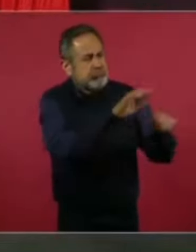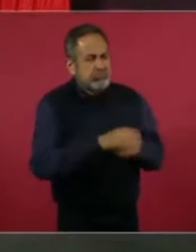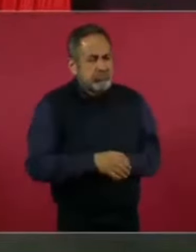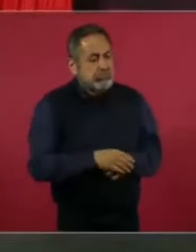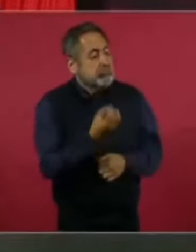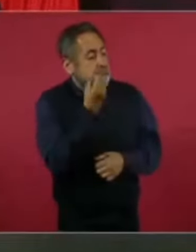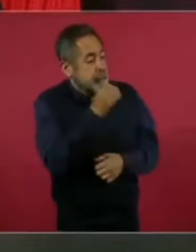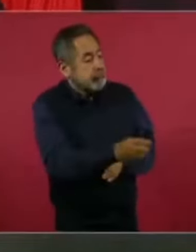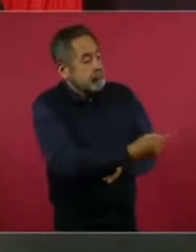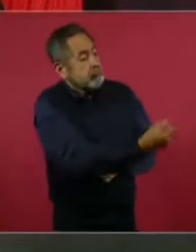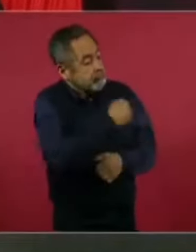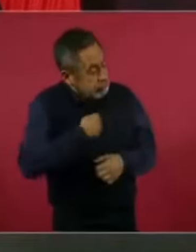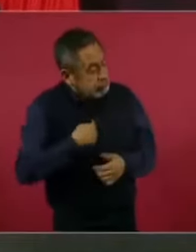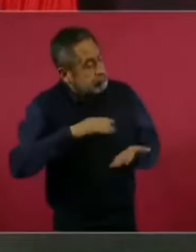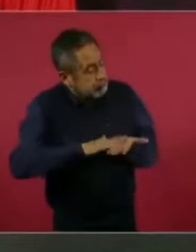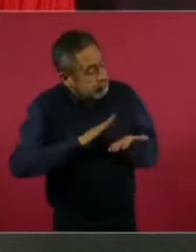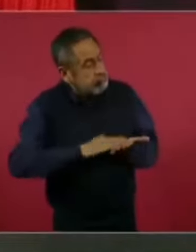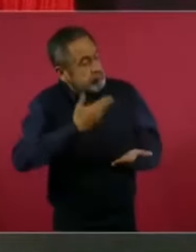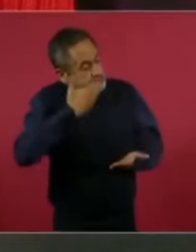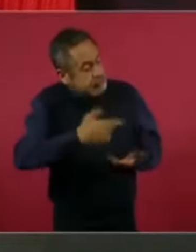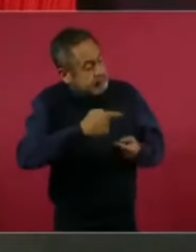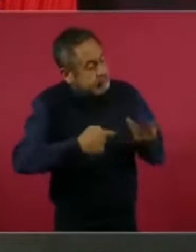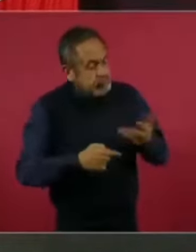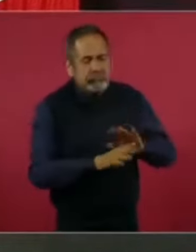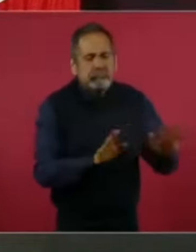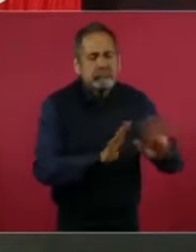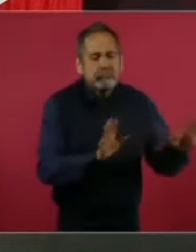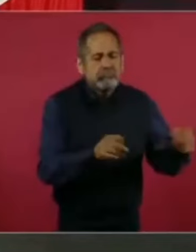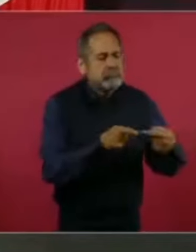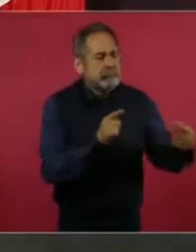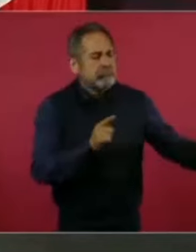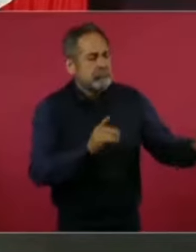a quienes consideramos adversarios.